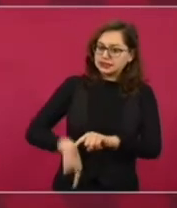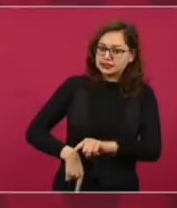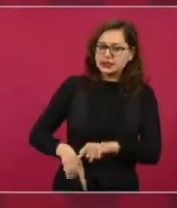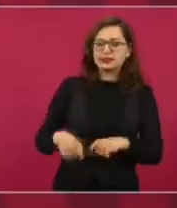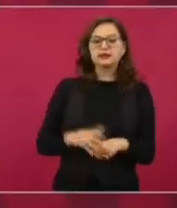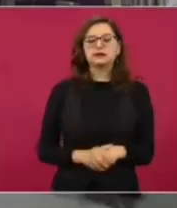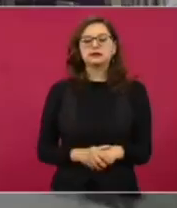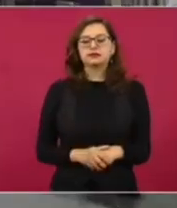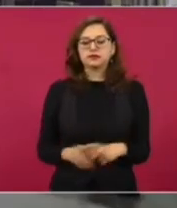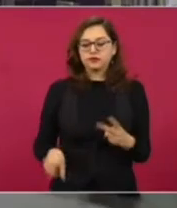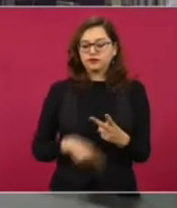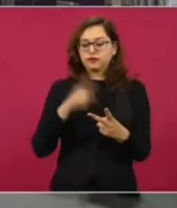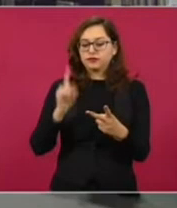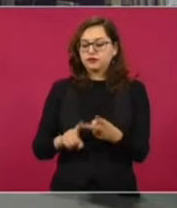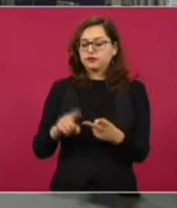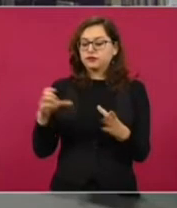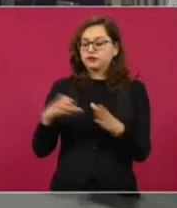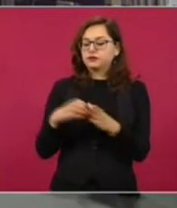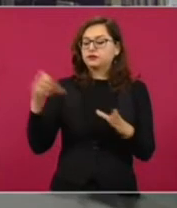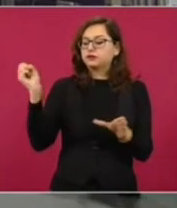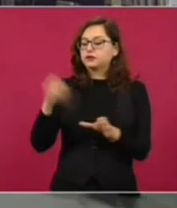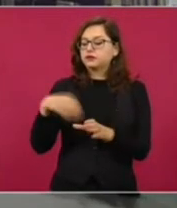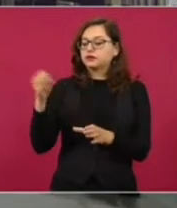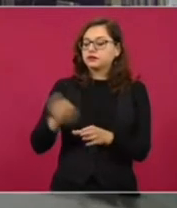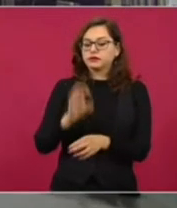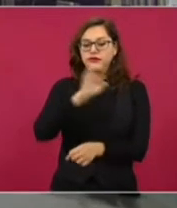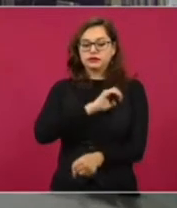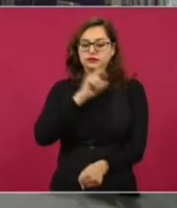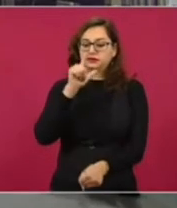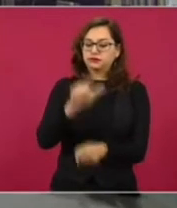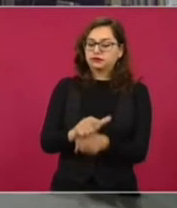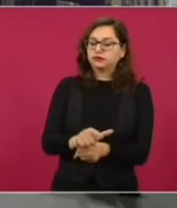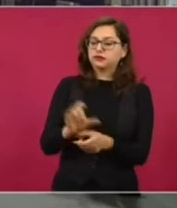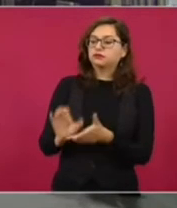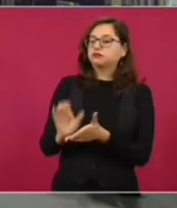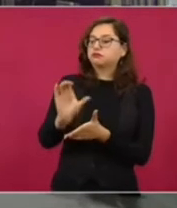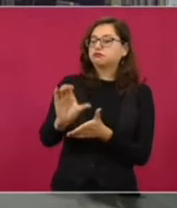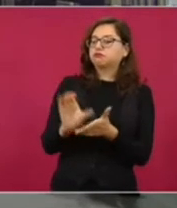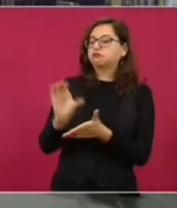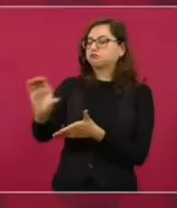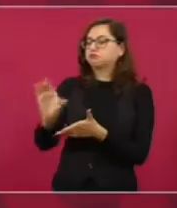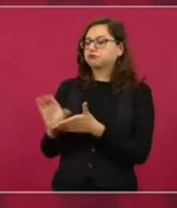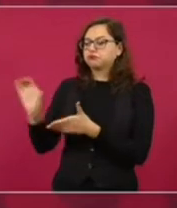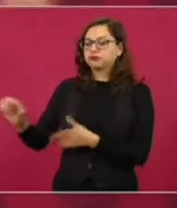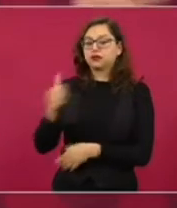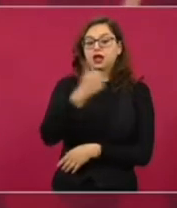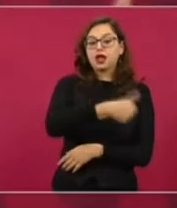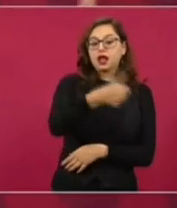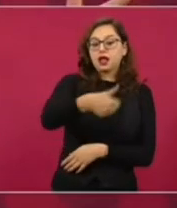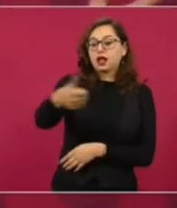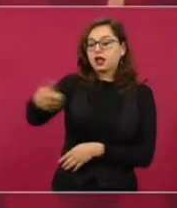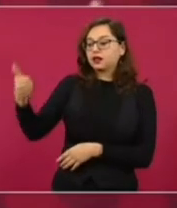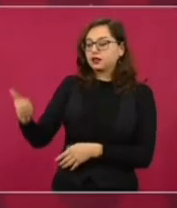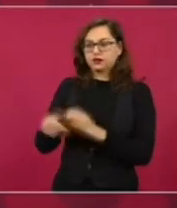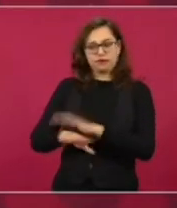si no tienen una caja de ahorro especial que les dan, que ya se